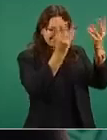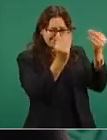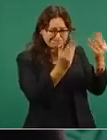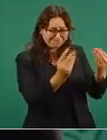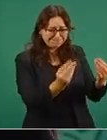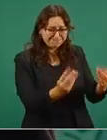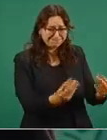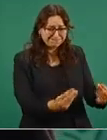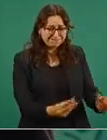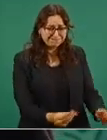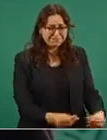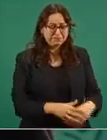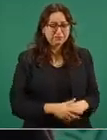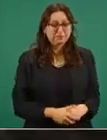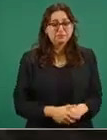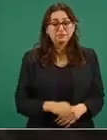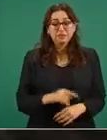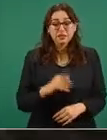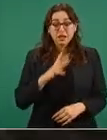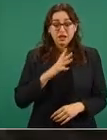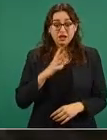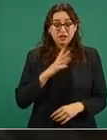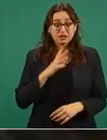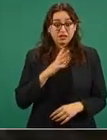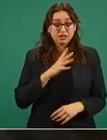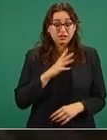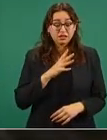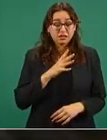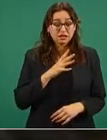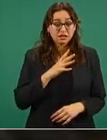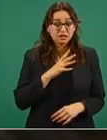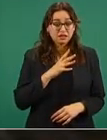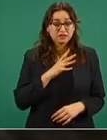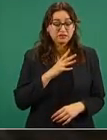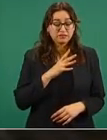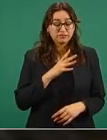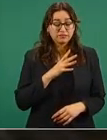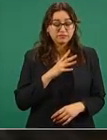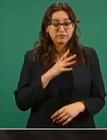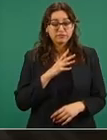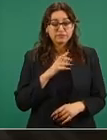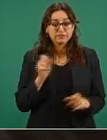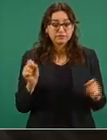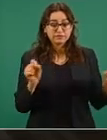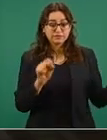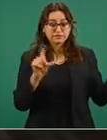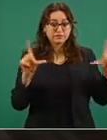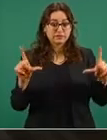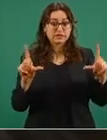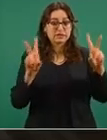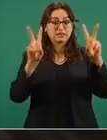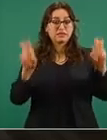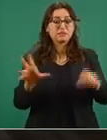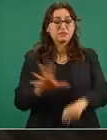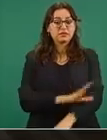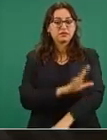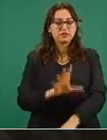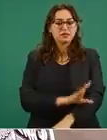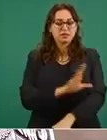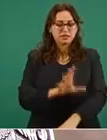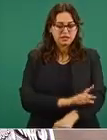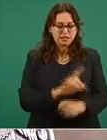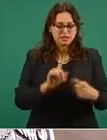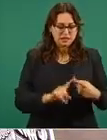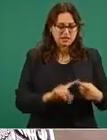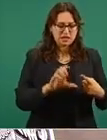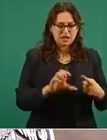No sé si tengas por ahí algunos del sector energético, la CRE